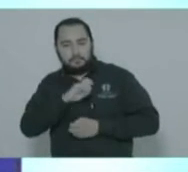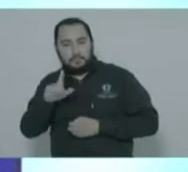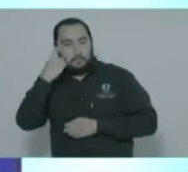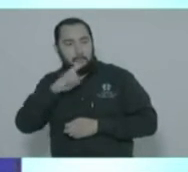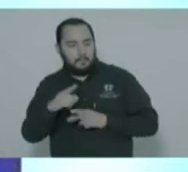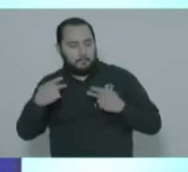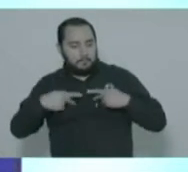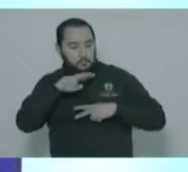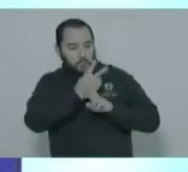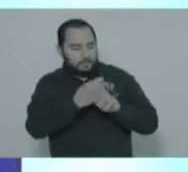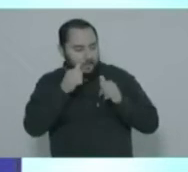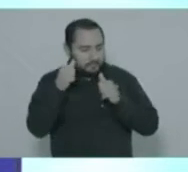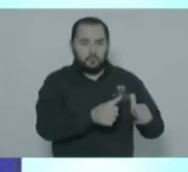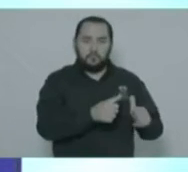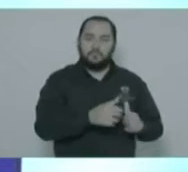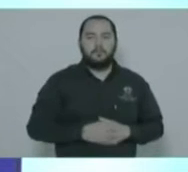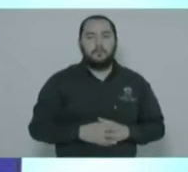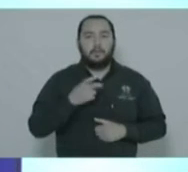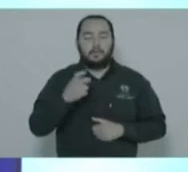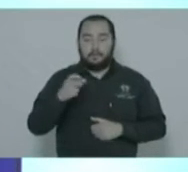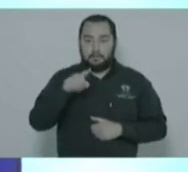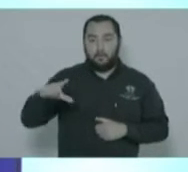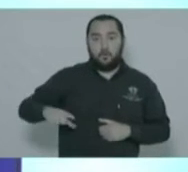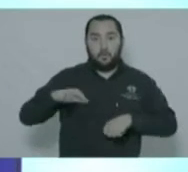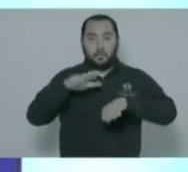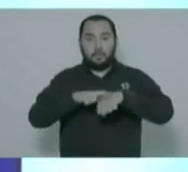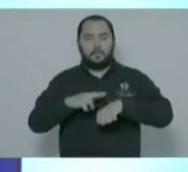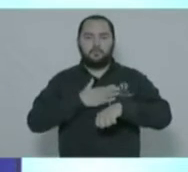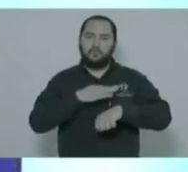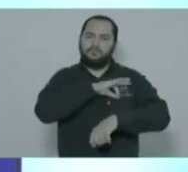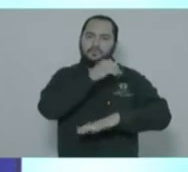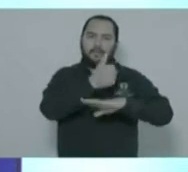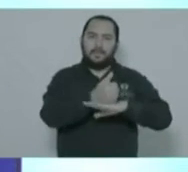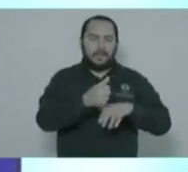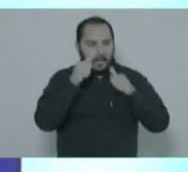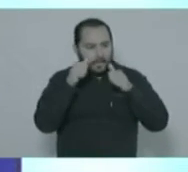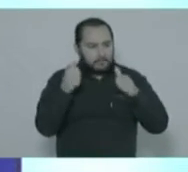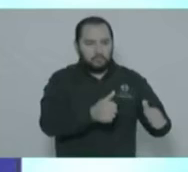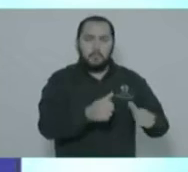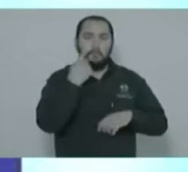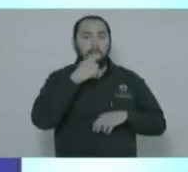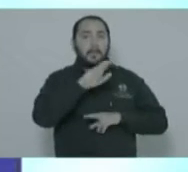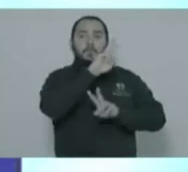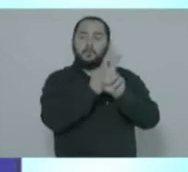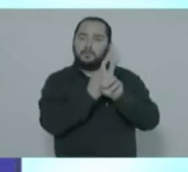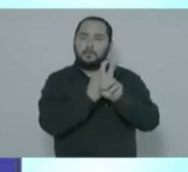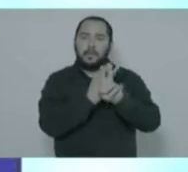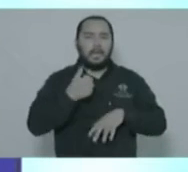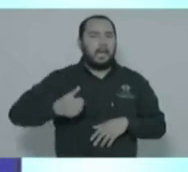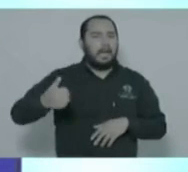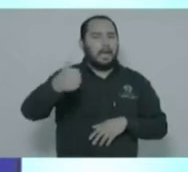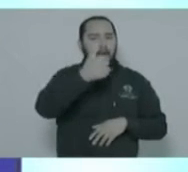también, como gobernadora, instalaremos una fiscalía especializada de atención a víctimas de la violencia en cada